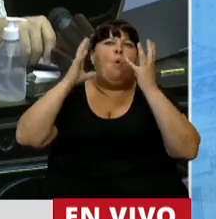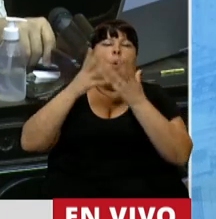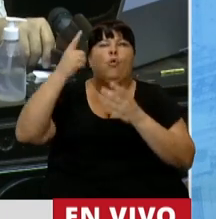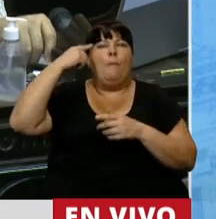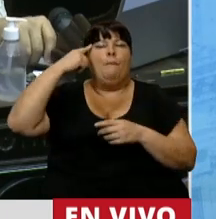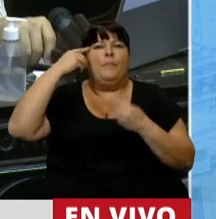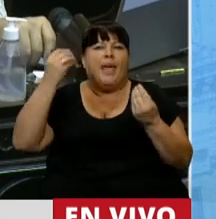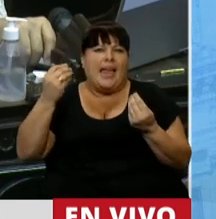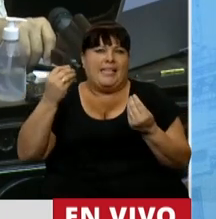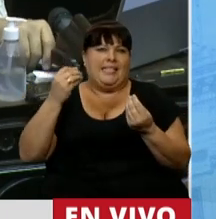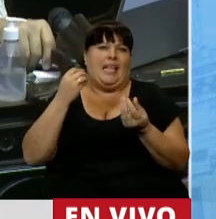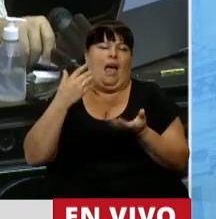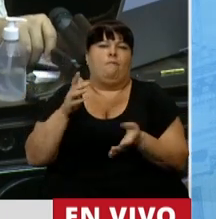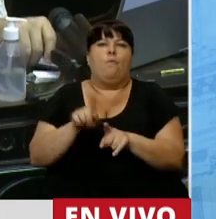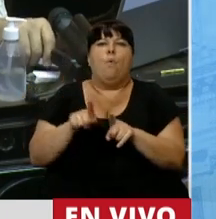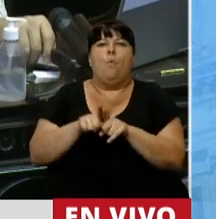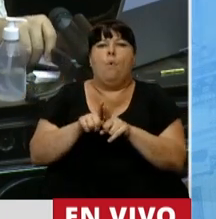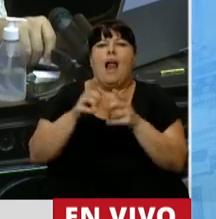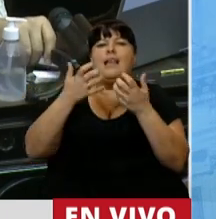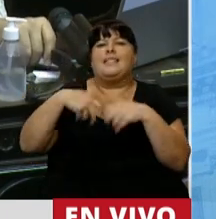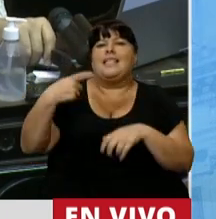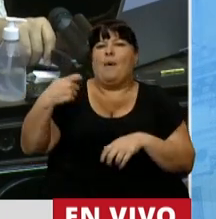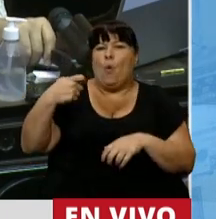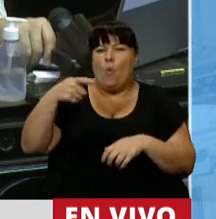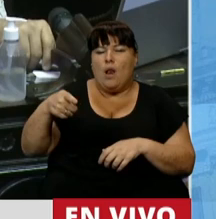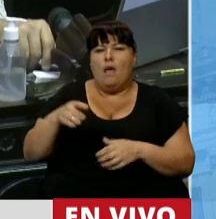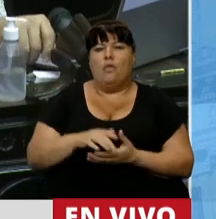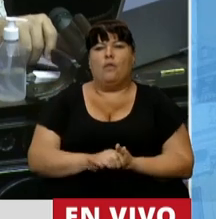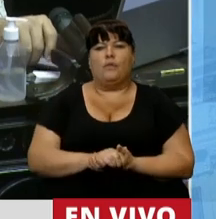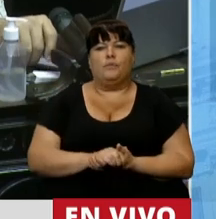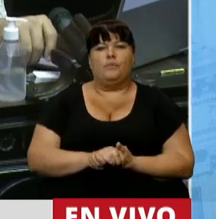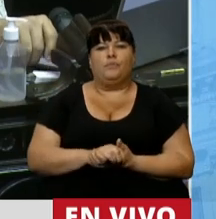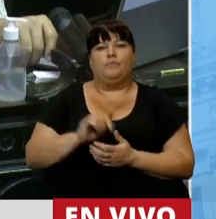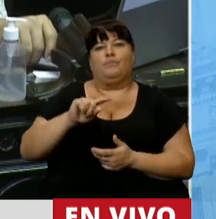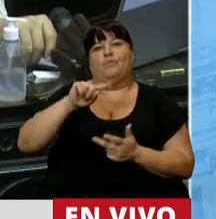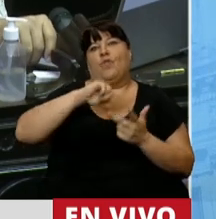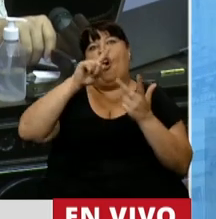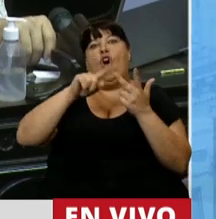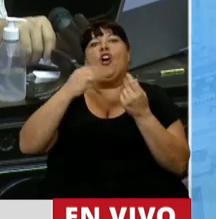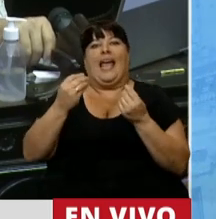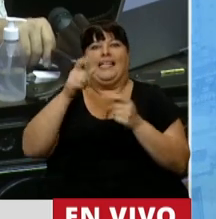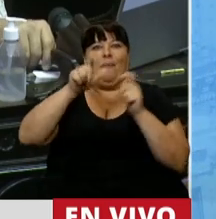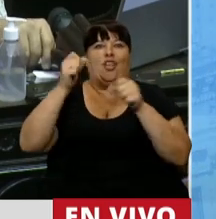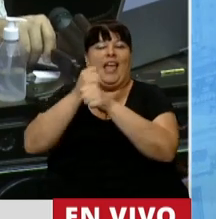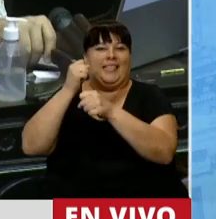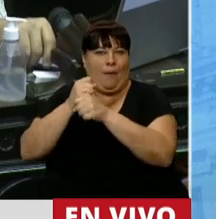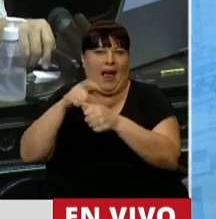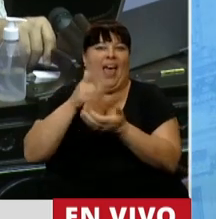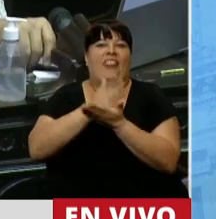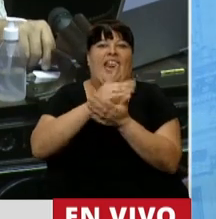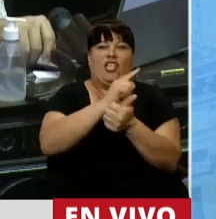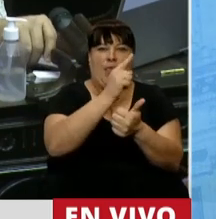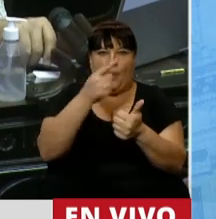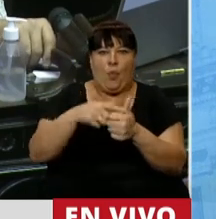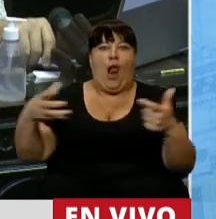occidental pensó debía ser el sistema previsional, en esa tercera pata que tienen los trabajadores, el derecho